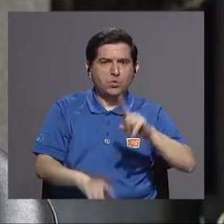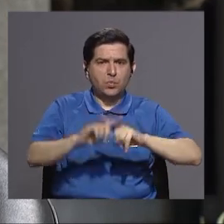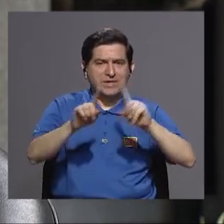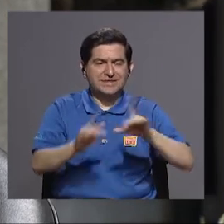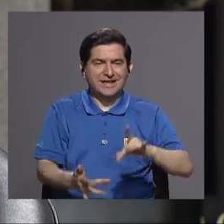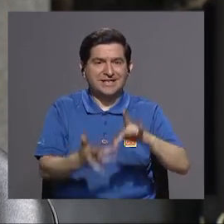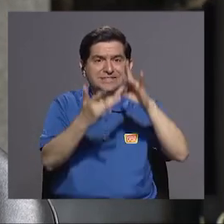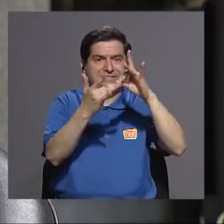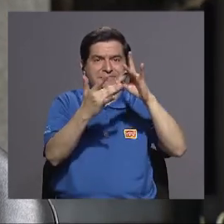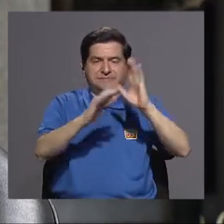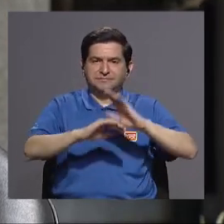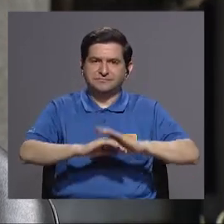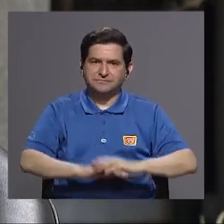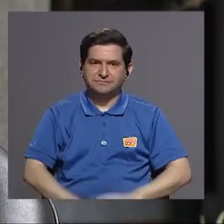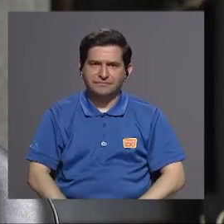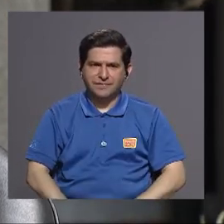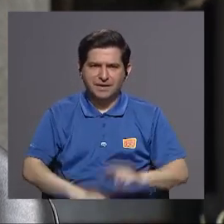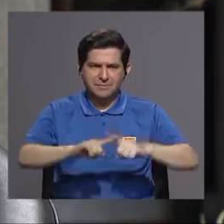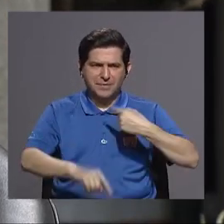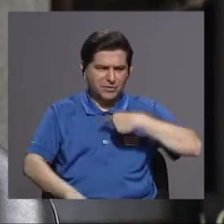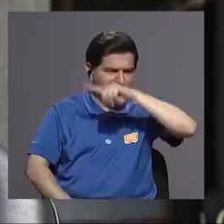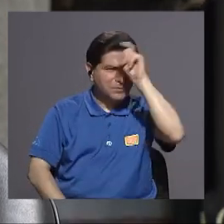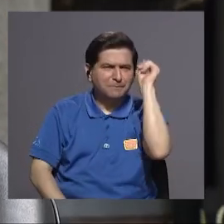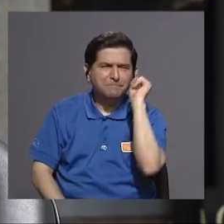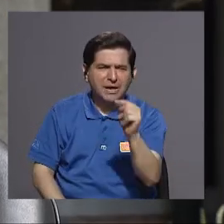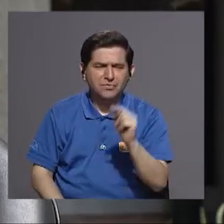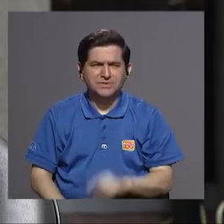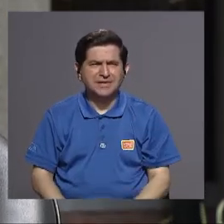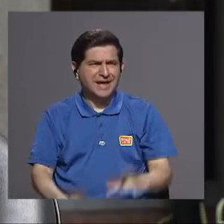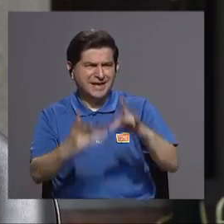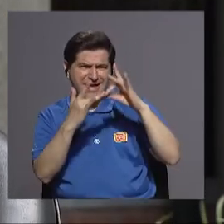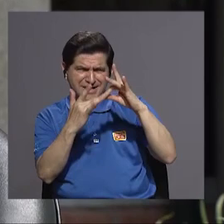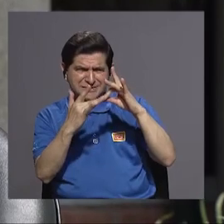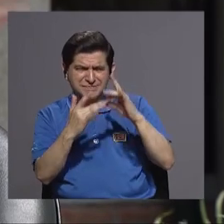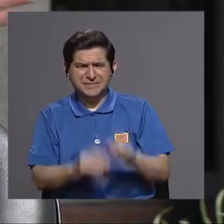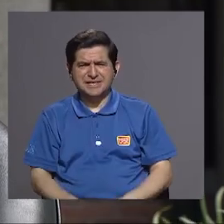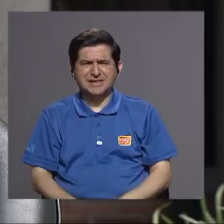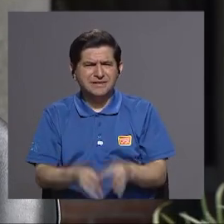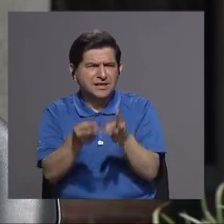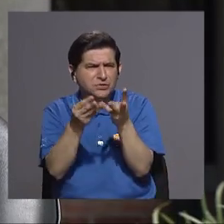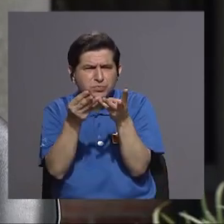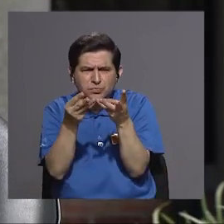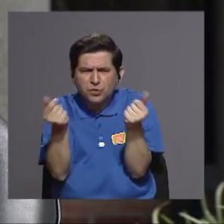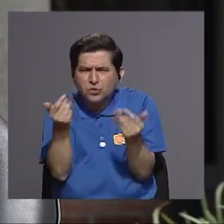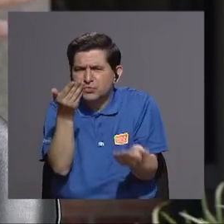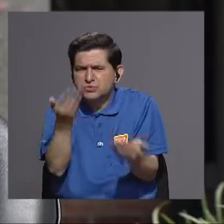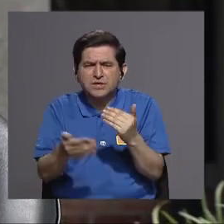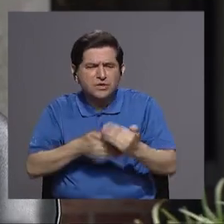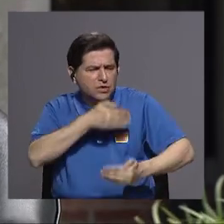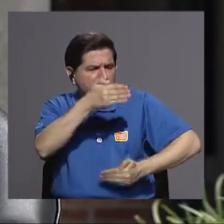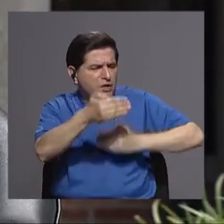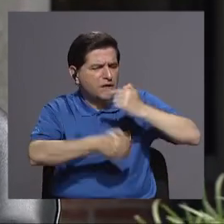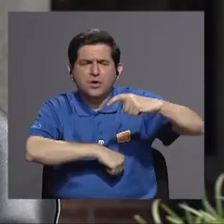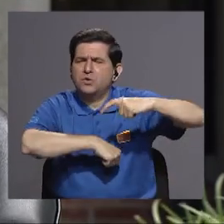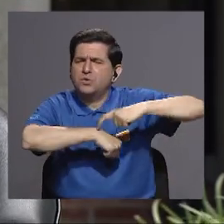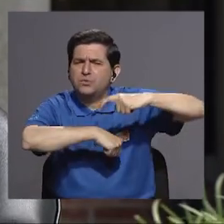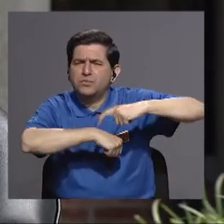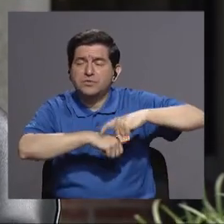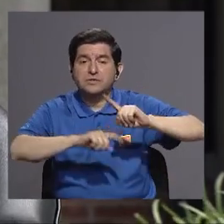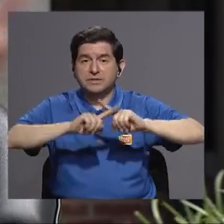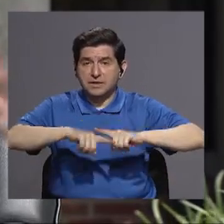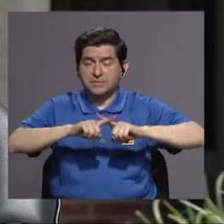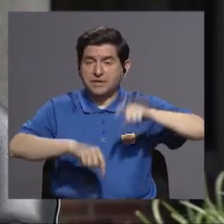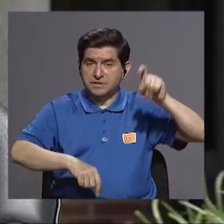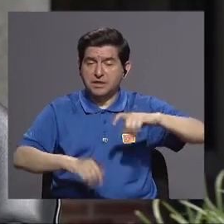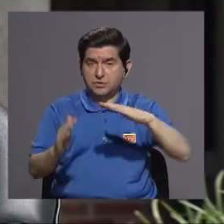especialidades pero mi pregunta es más bien esas especialidades se han ido generando a lo largo del tiempo según